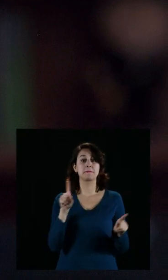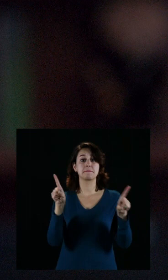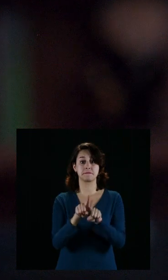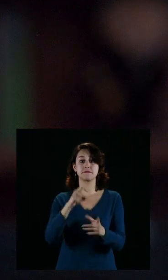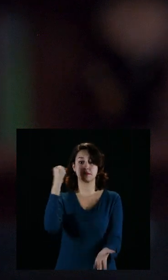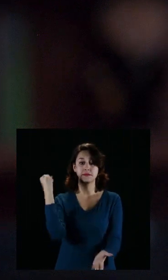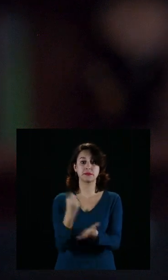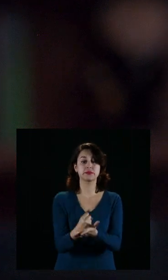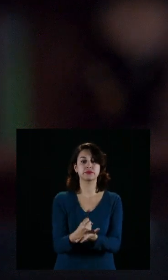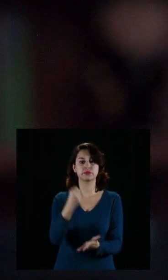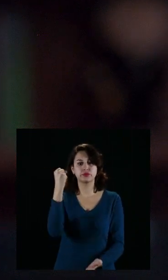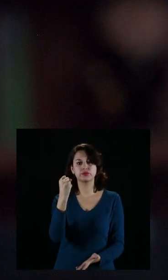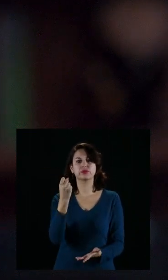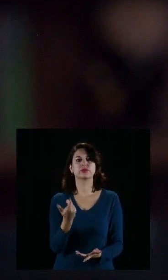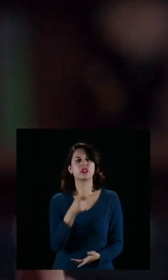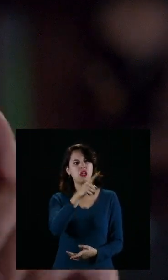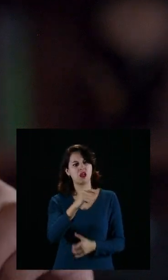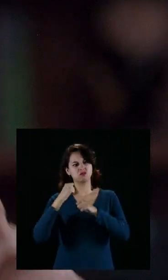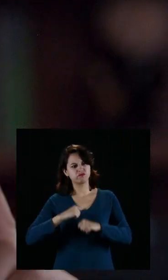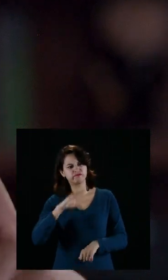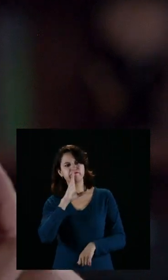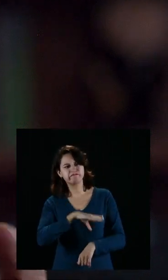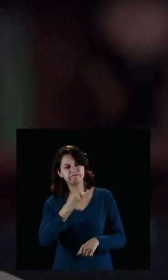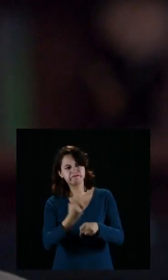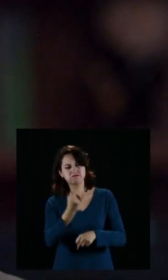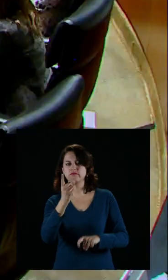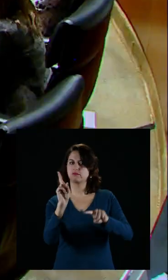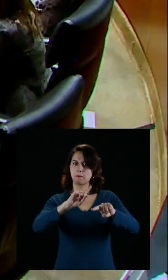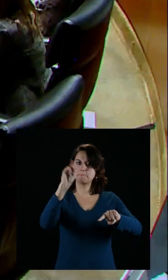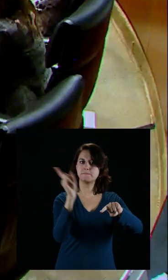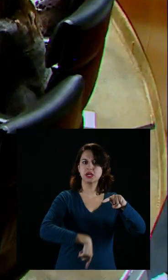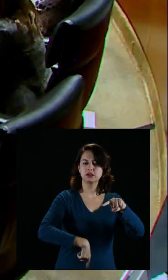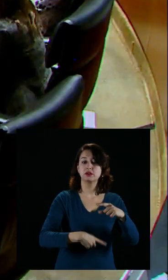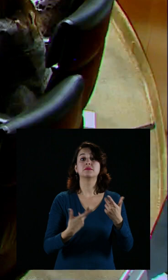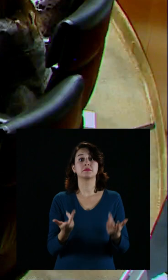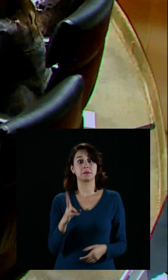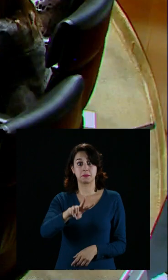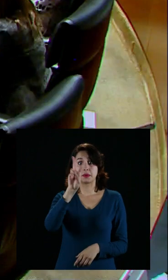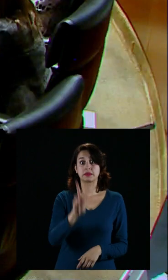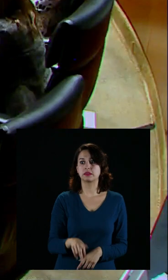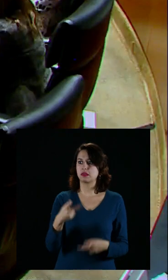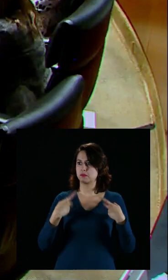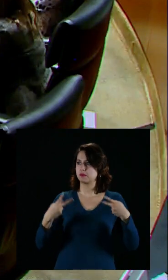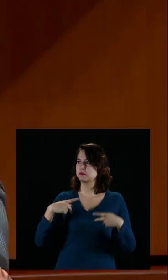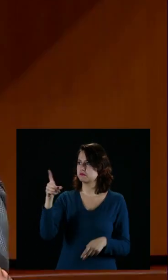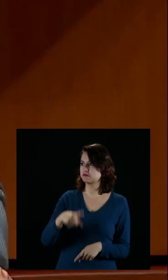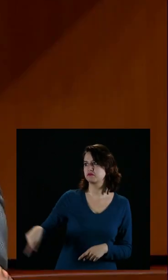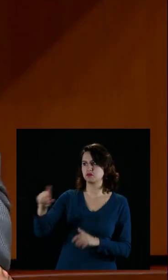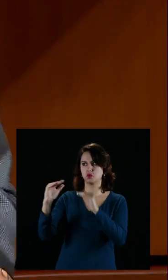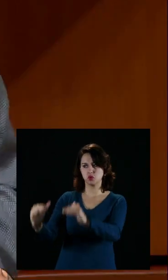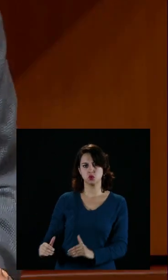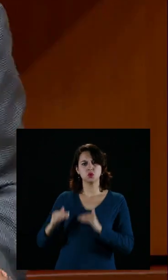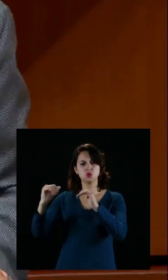También aprobé la revocación del mandato. Esta es verdadera soberanía del